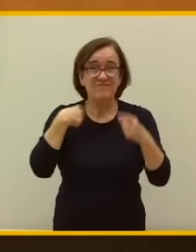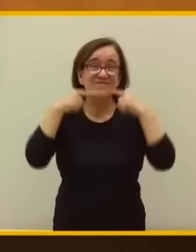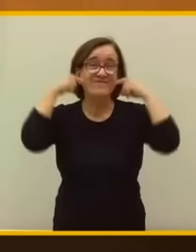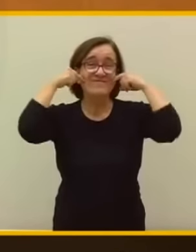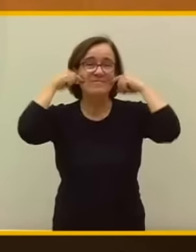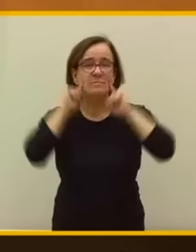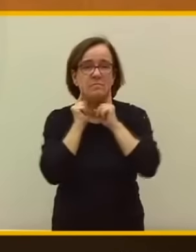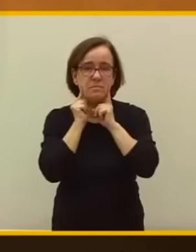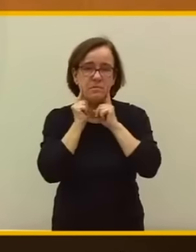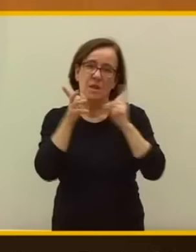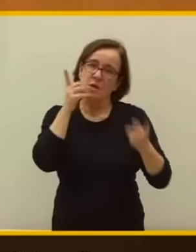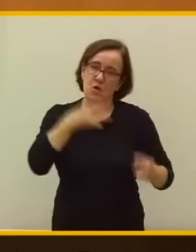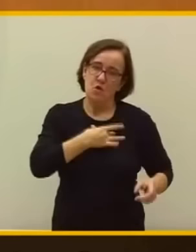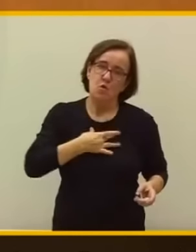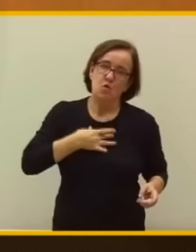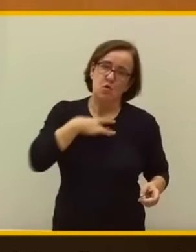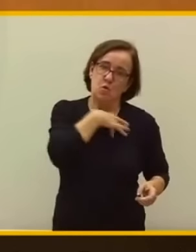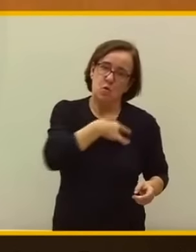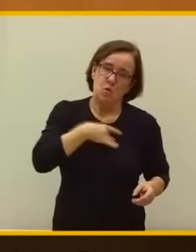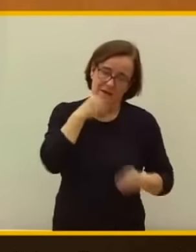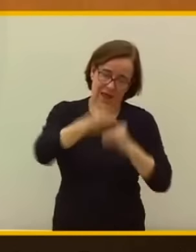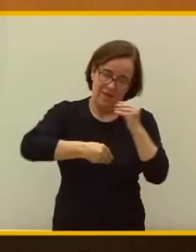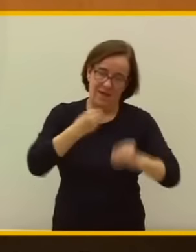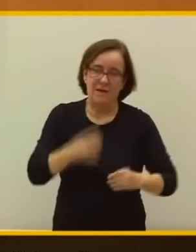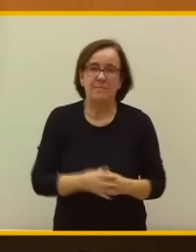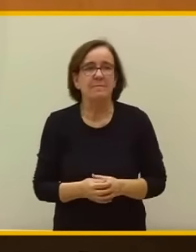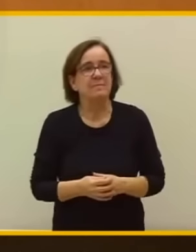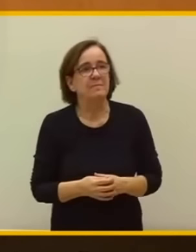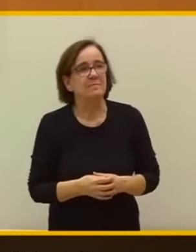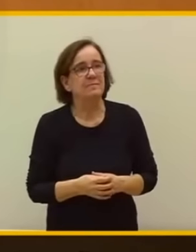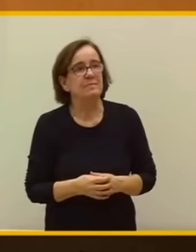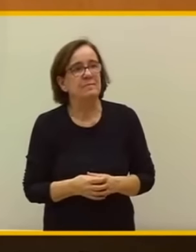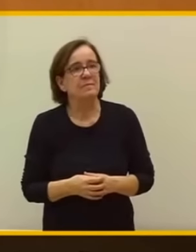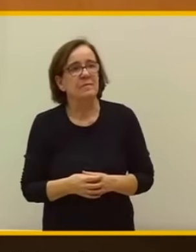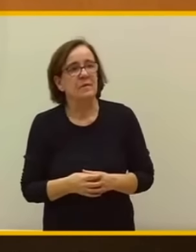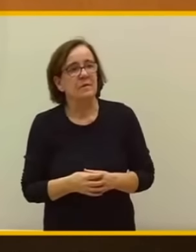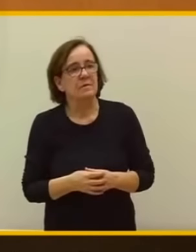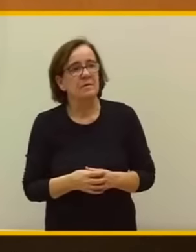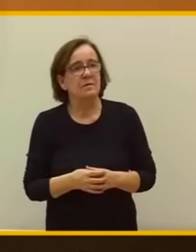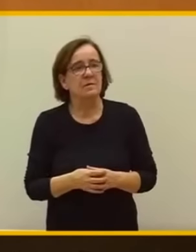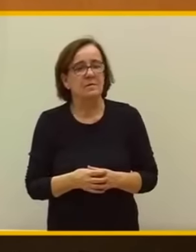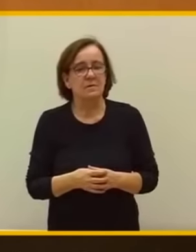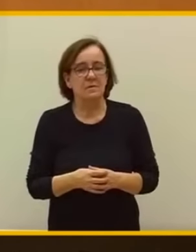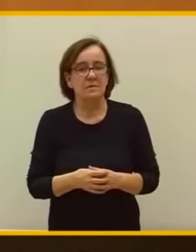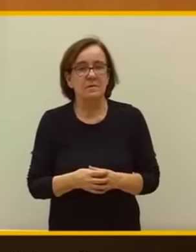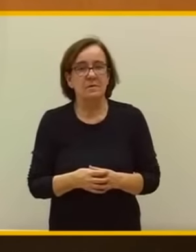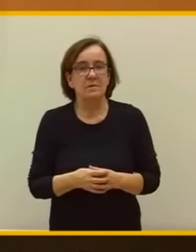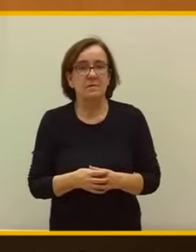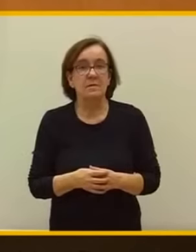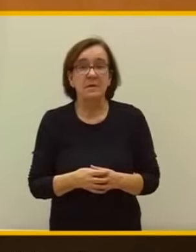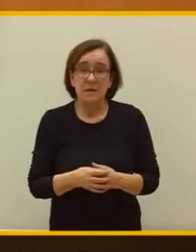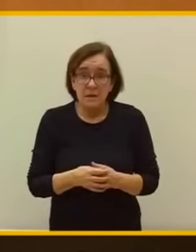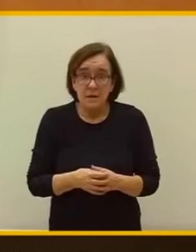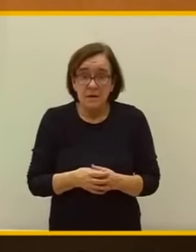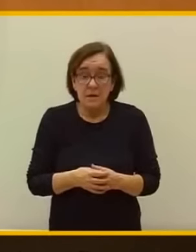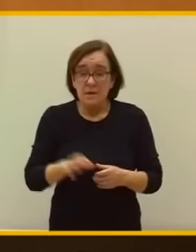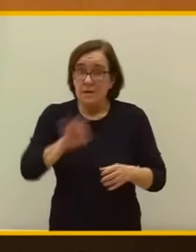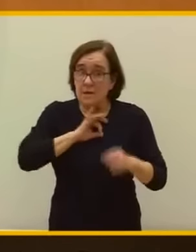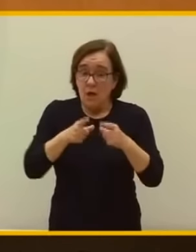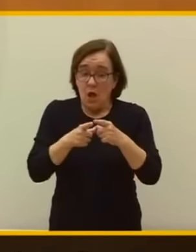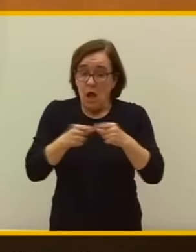sonrisas que cada vez les cuesta más esbozar. Así que, señores de Esquerra,